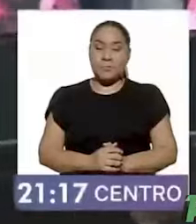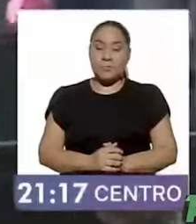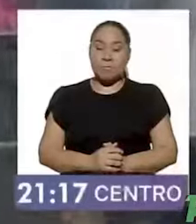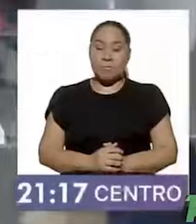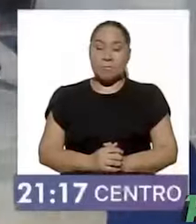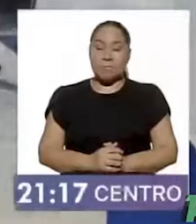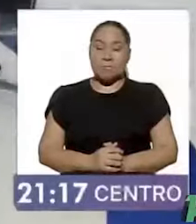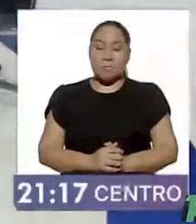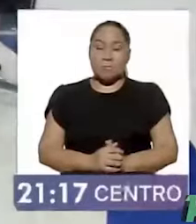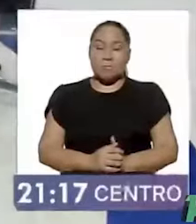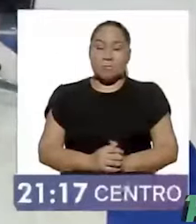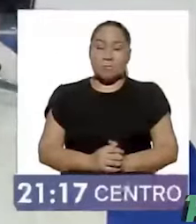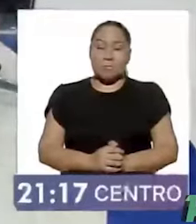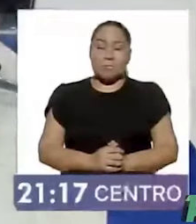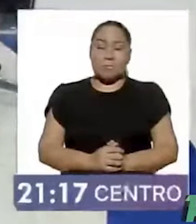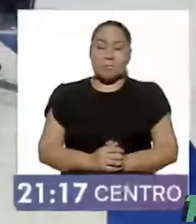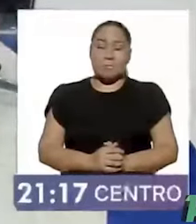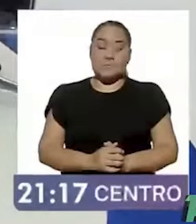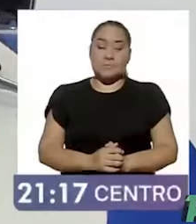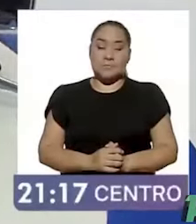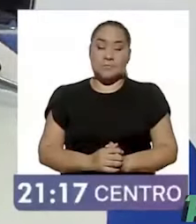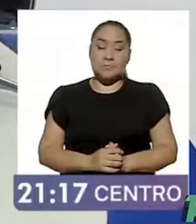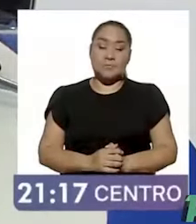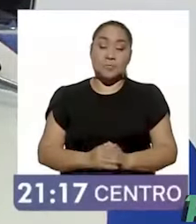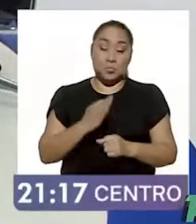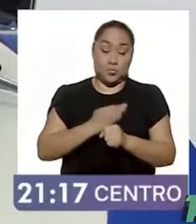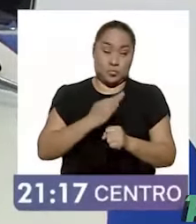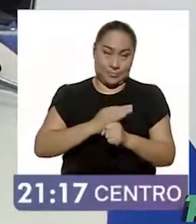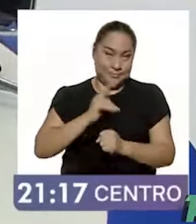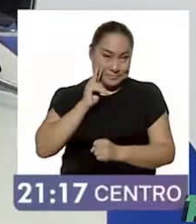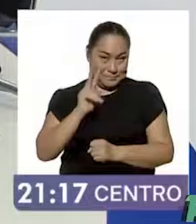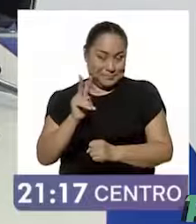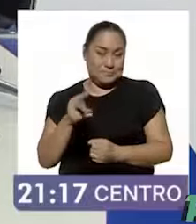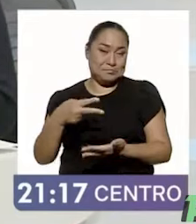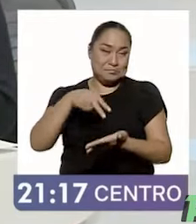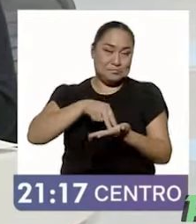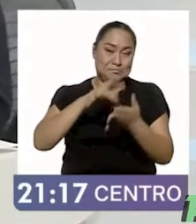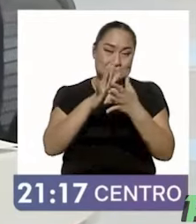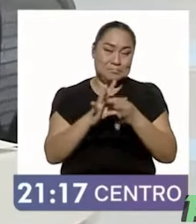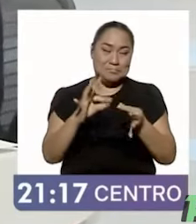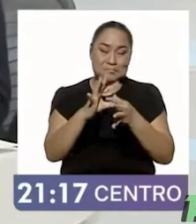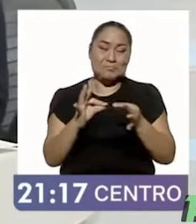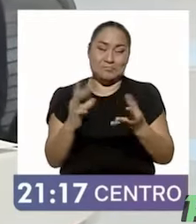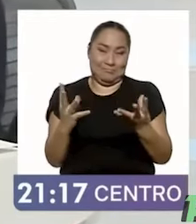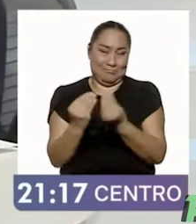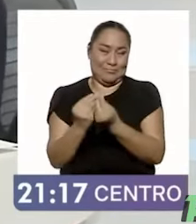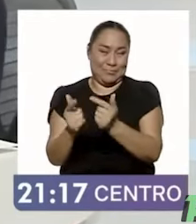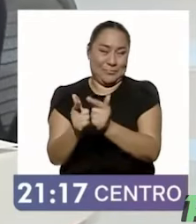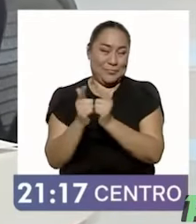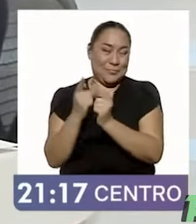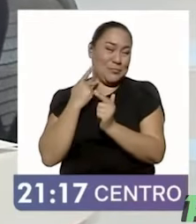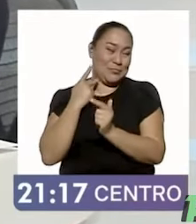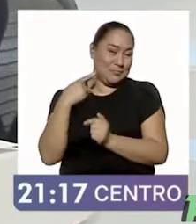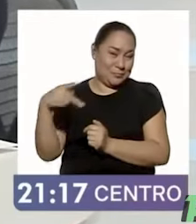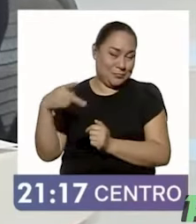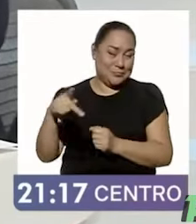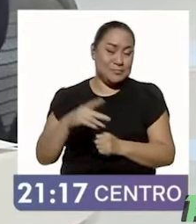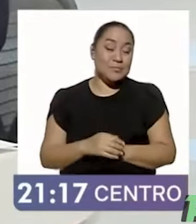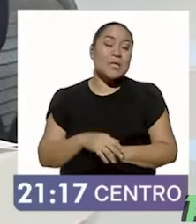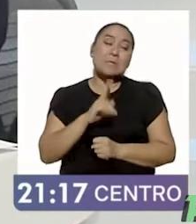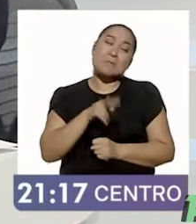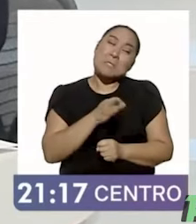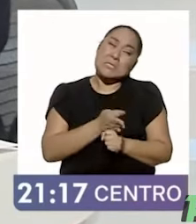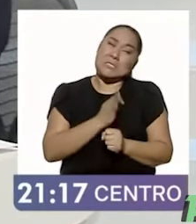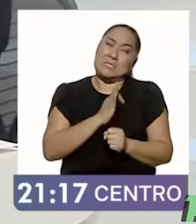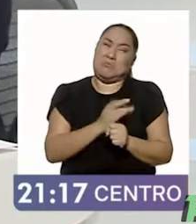Sí, sí, yo creo que sí. Pues ahí tenemos el mensaje del frente opositor. Chistoso el